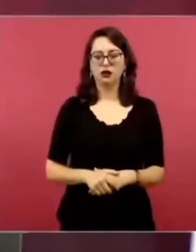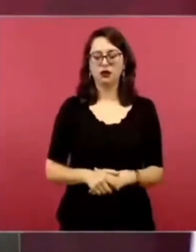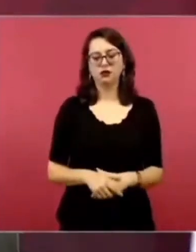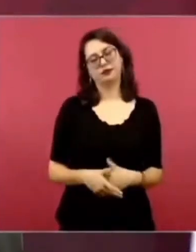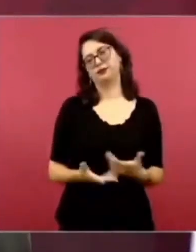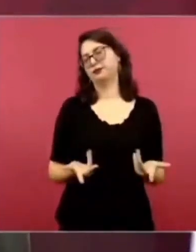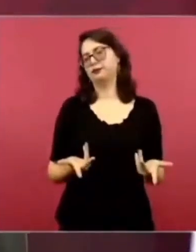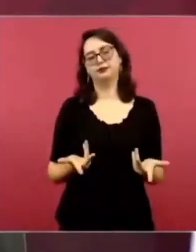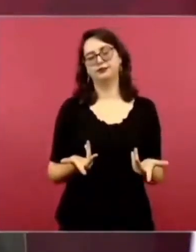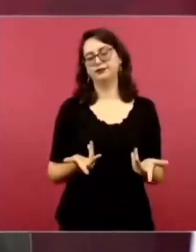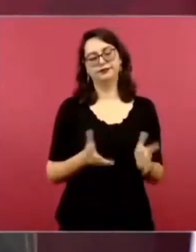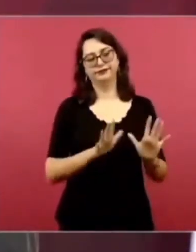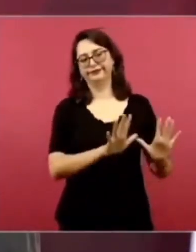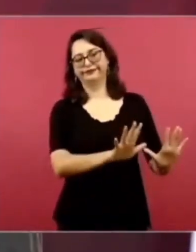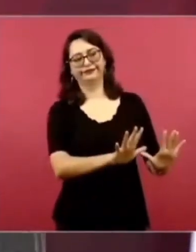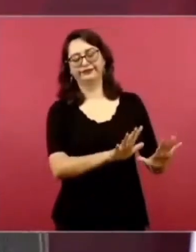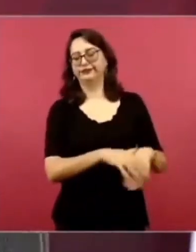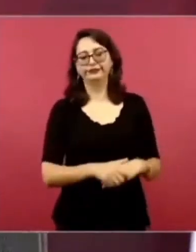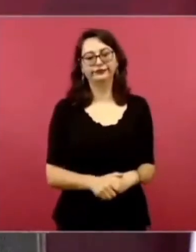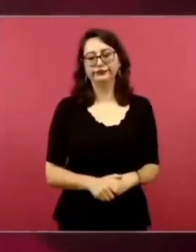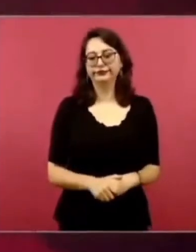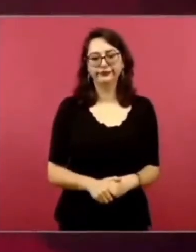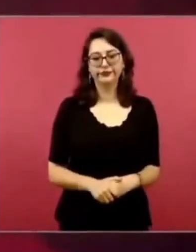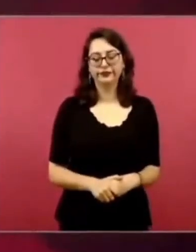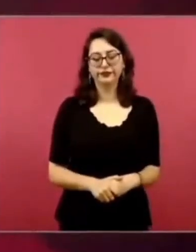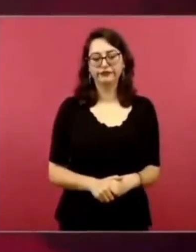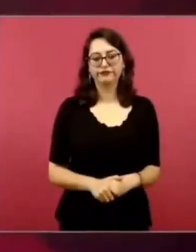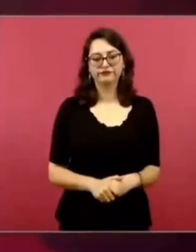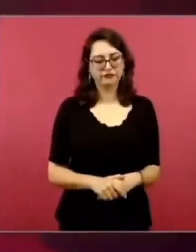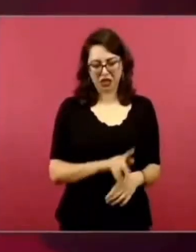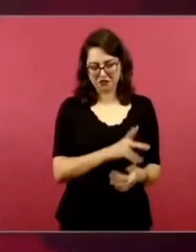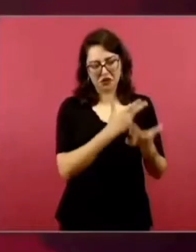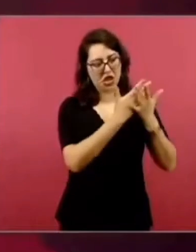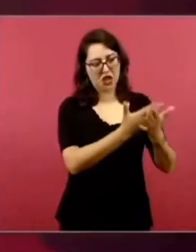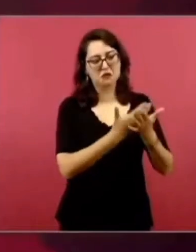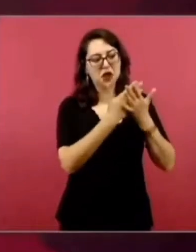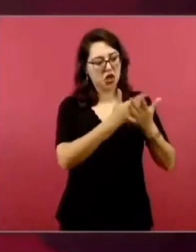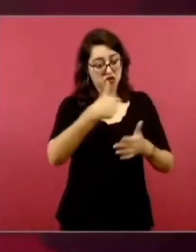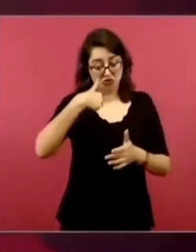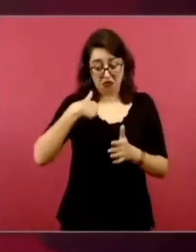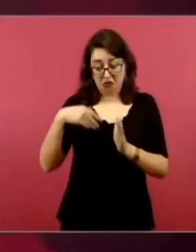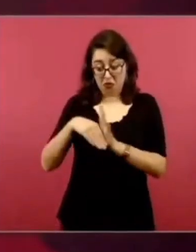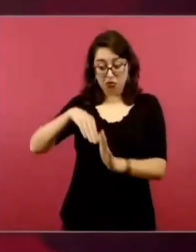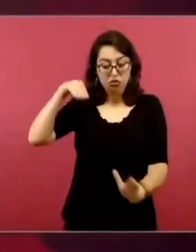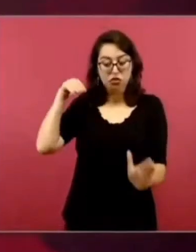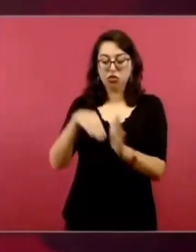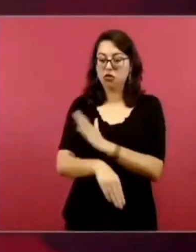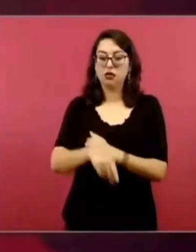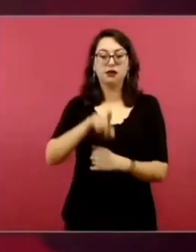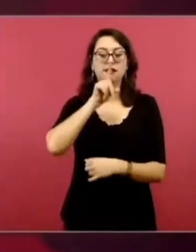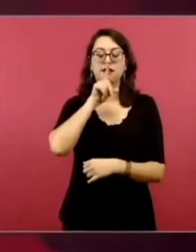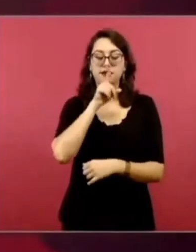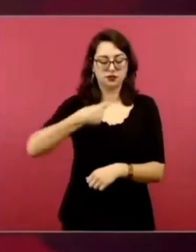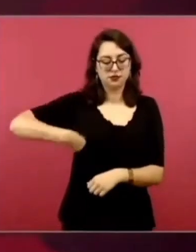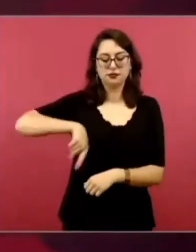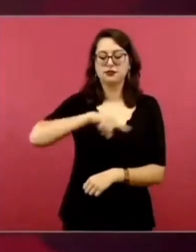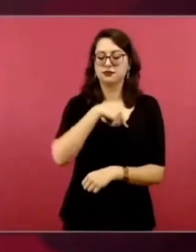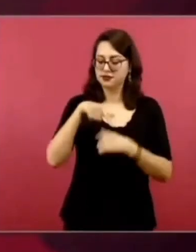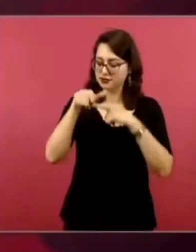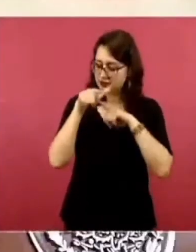Eso que acabamos de mostrar ahora y lo de ayer o antier,